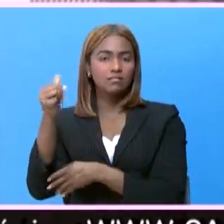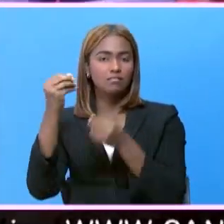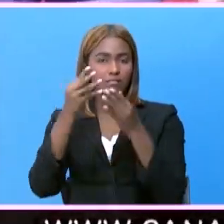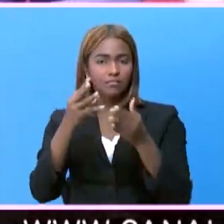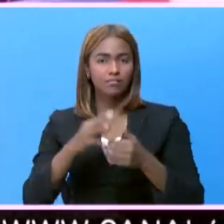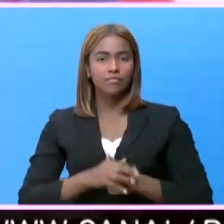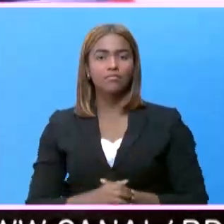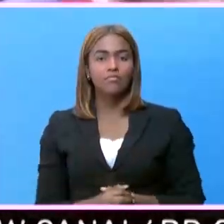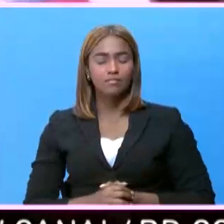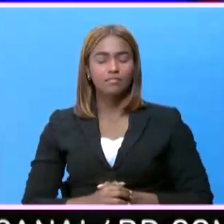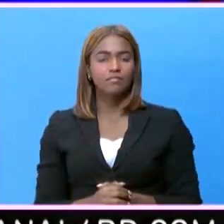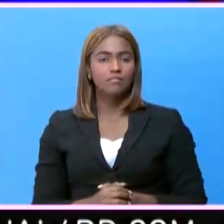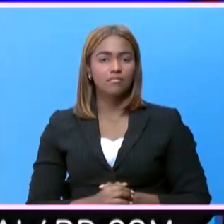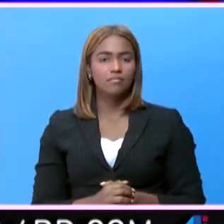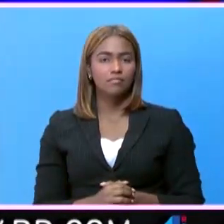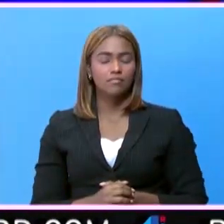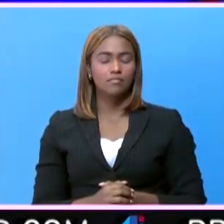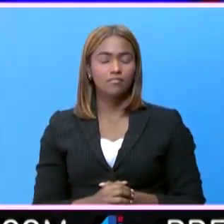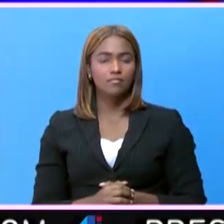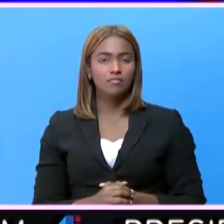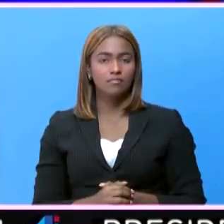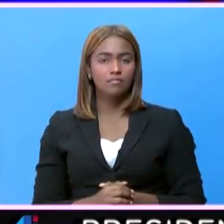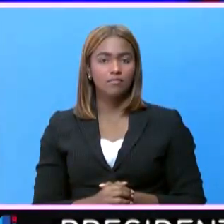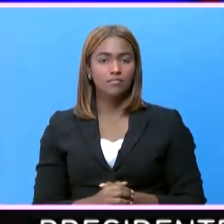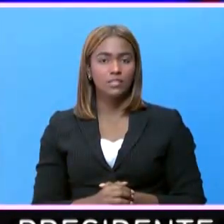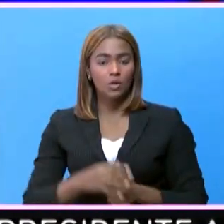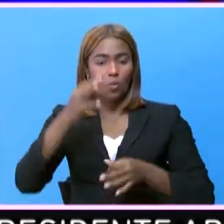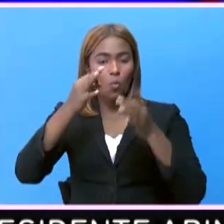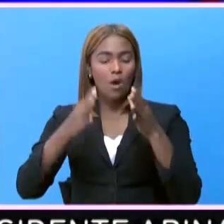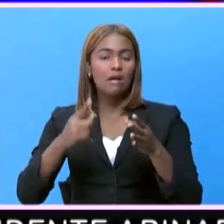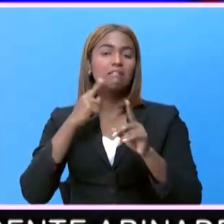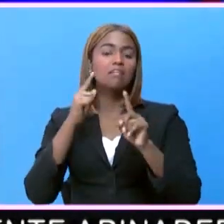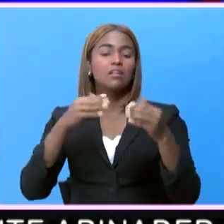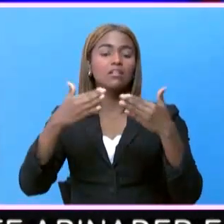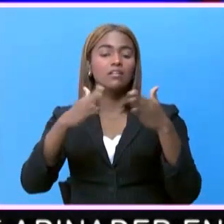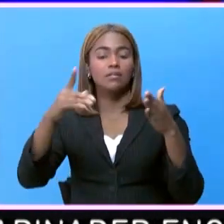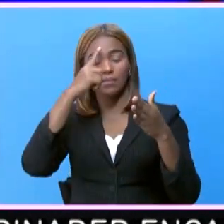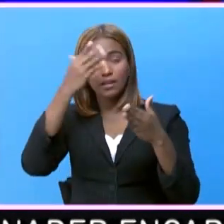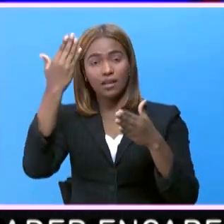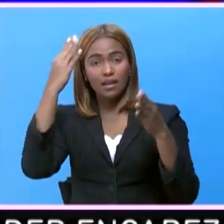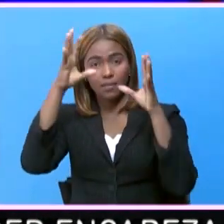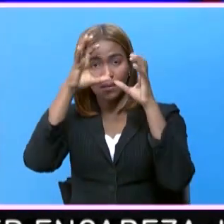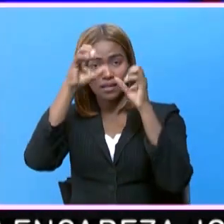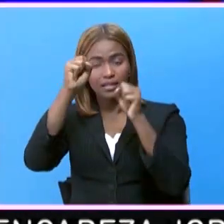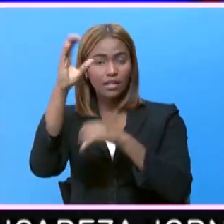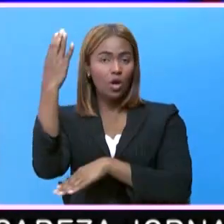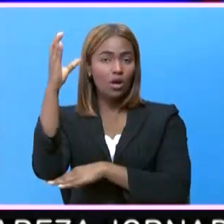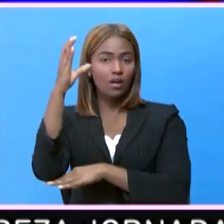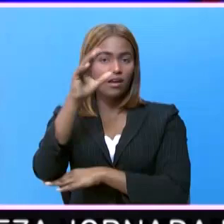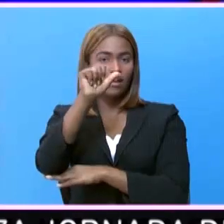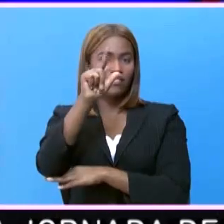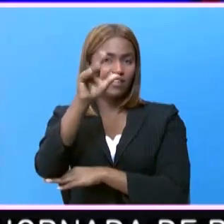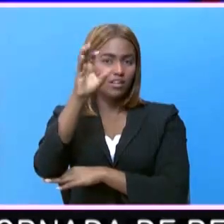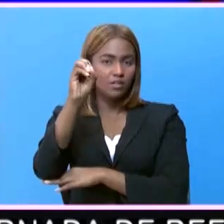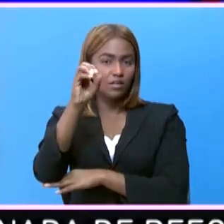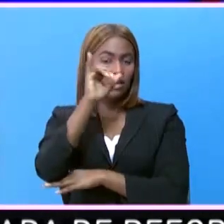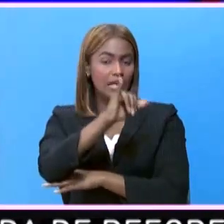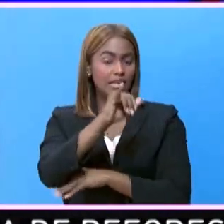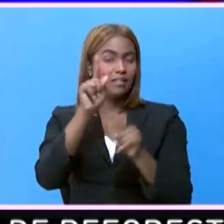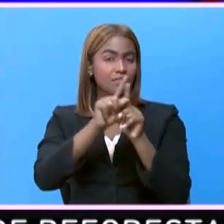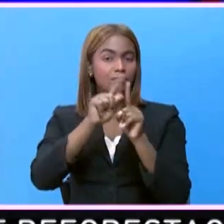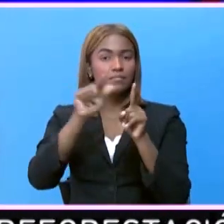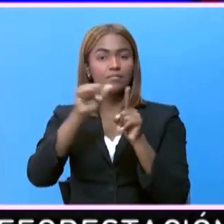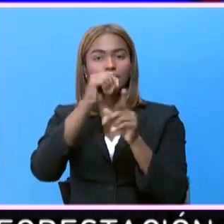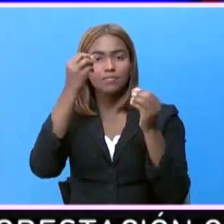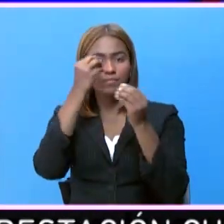Águeda Solán. Juez ordena libertad del expresidente colombiano Álvaro Uribe. Estas y